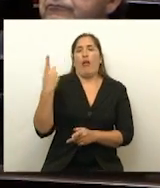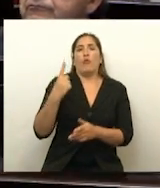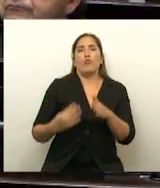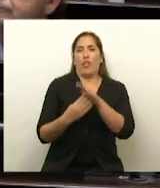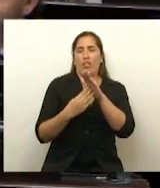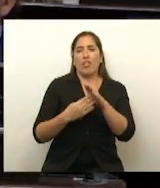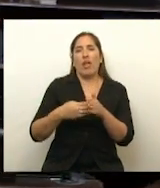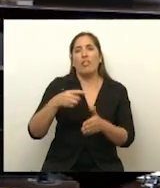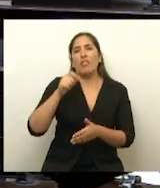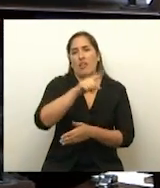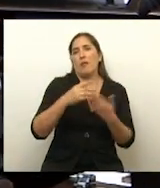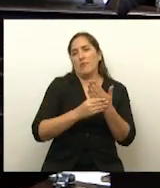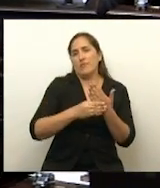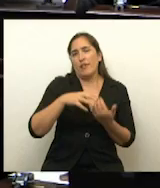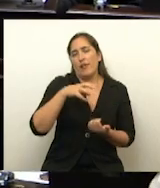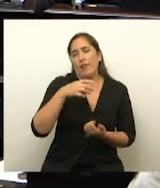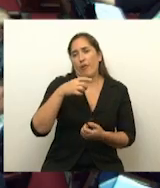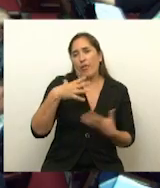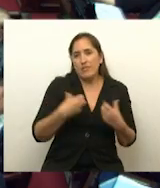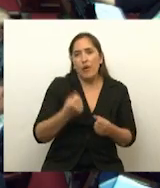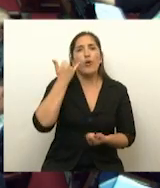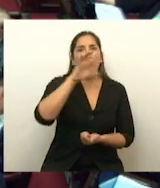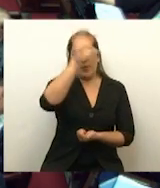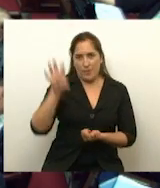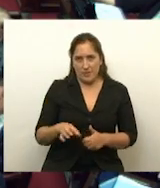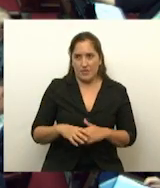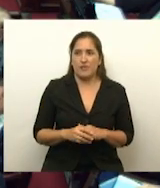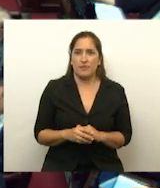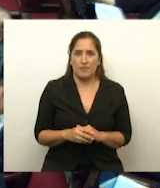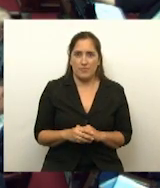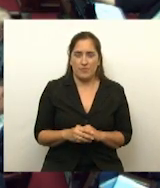autoridades sanitarias provinciales. Se va a votar.